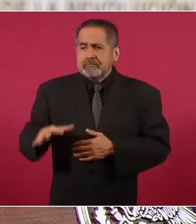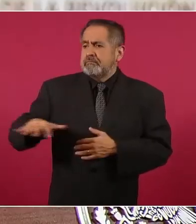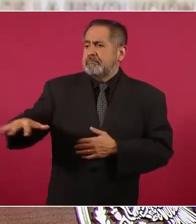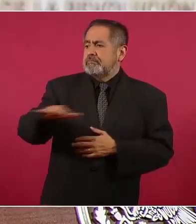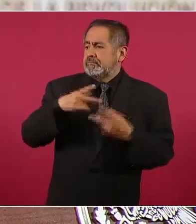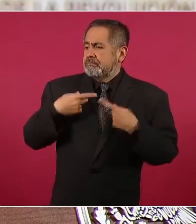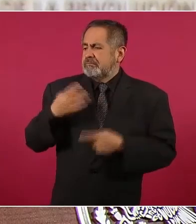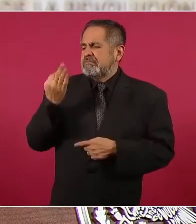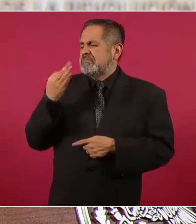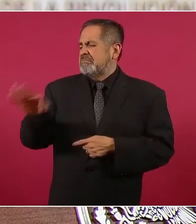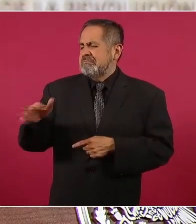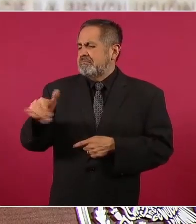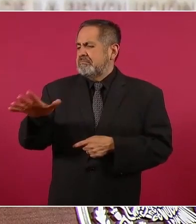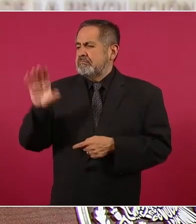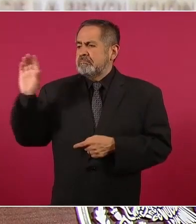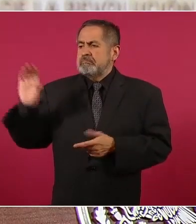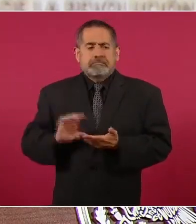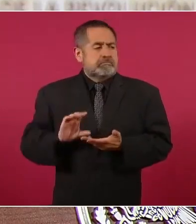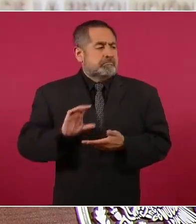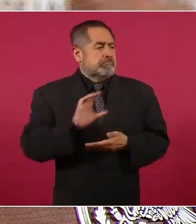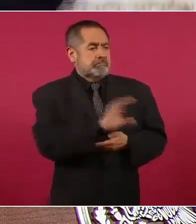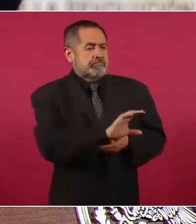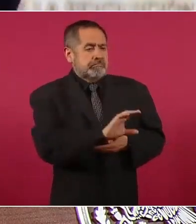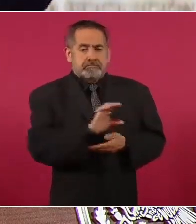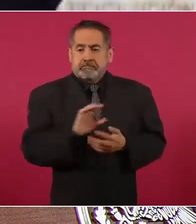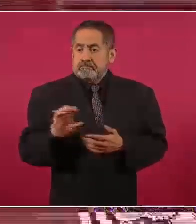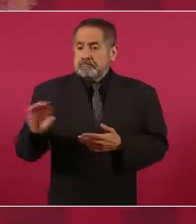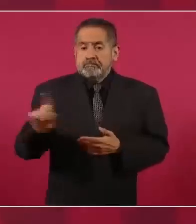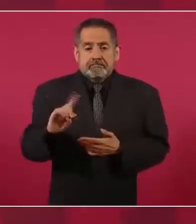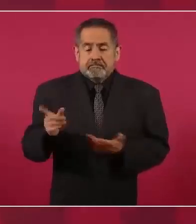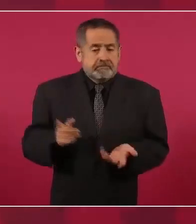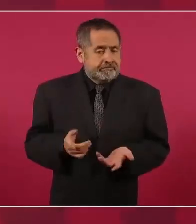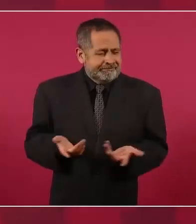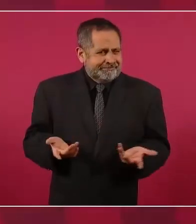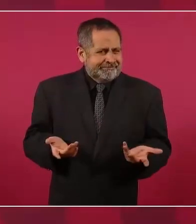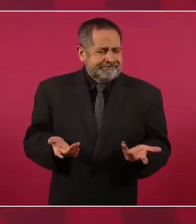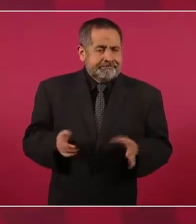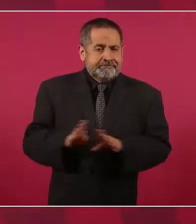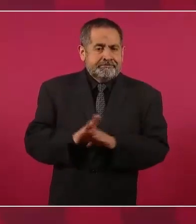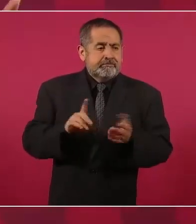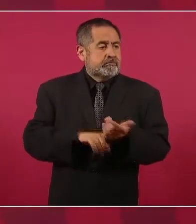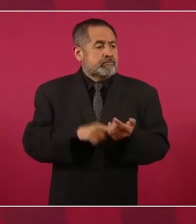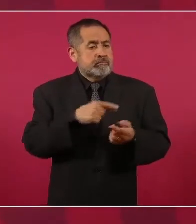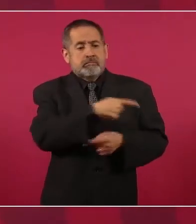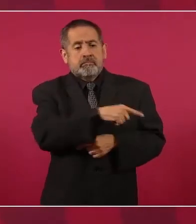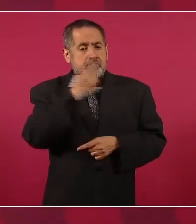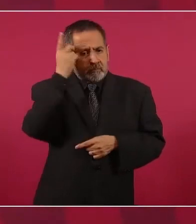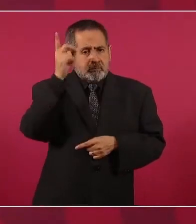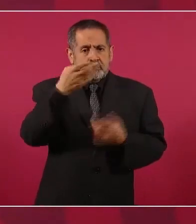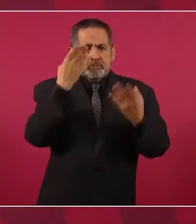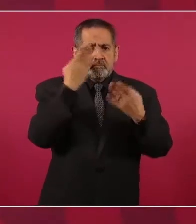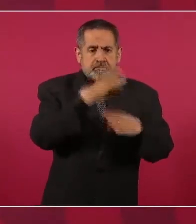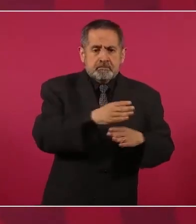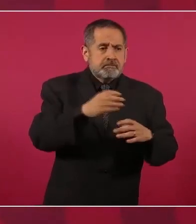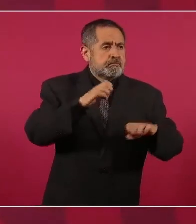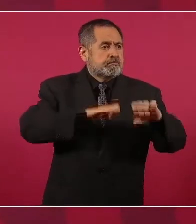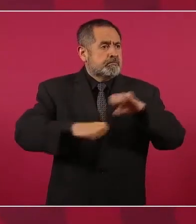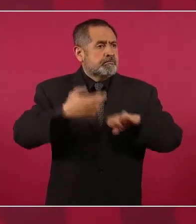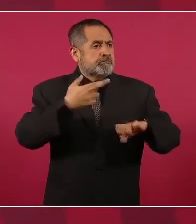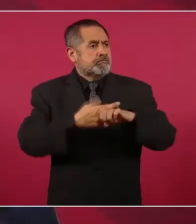de México, cómo rescatar a banqueros y a grandes empresarios